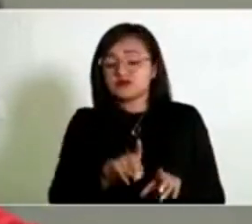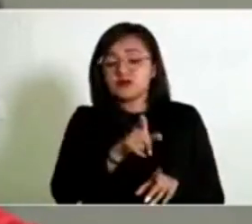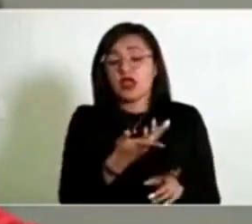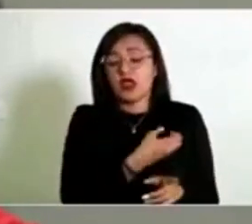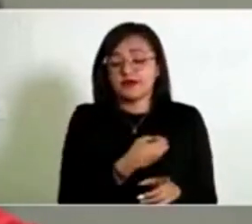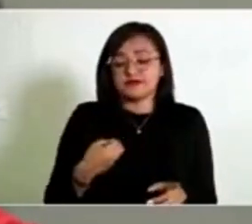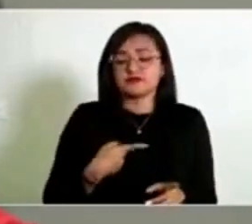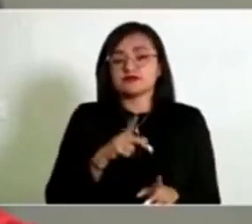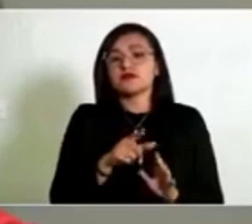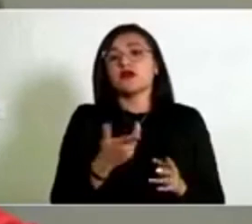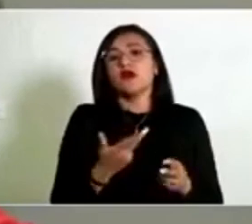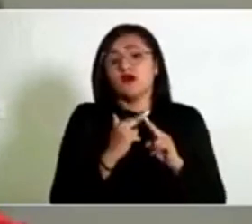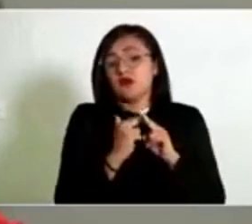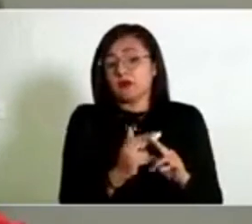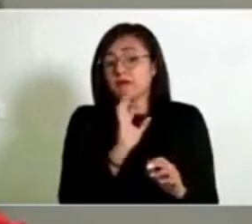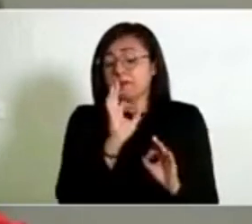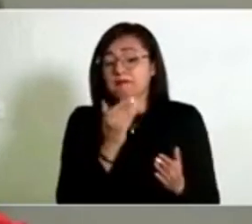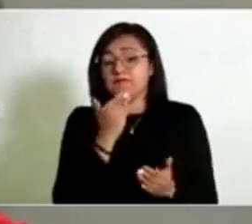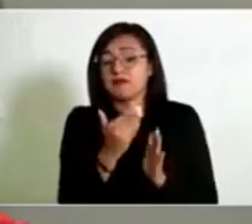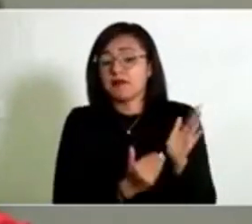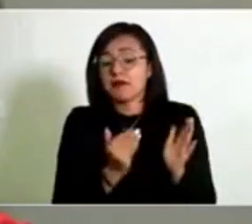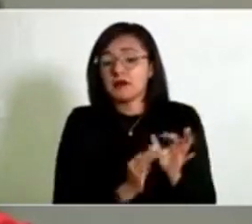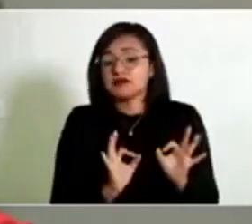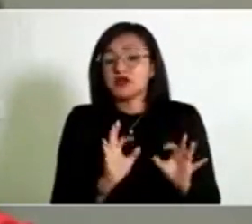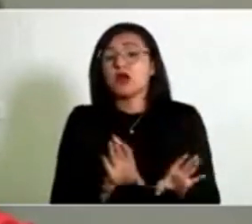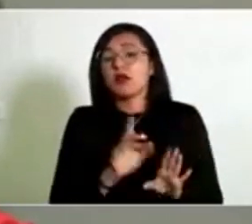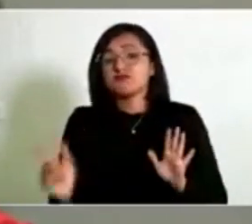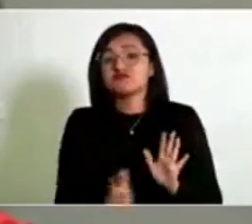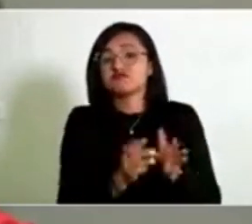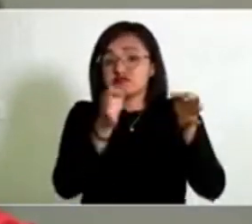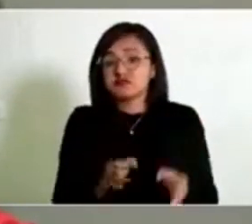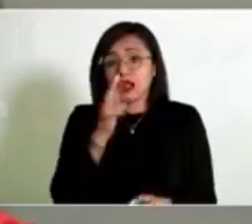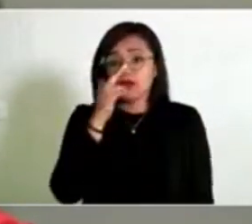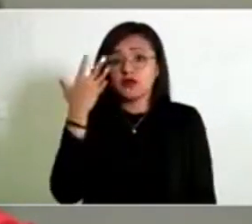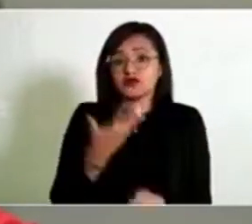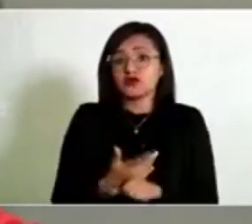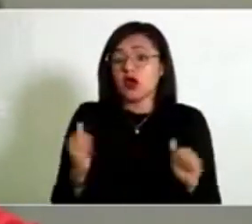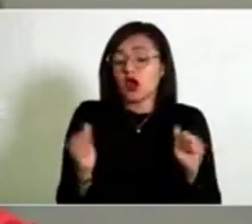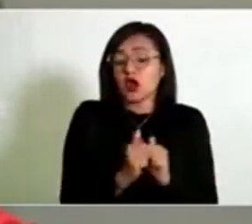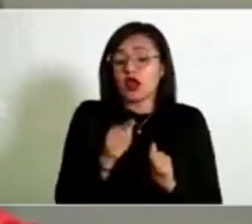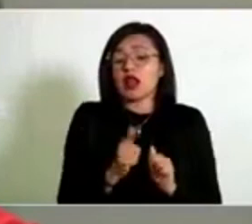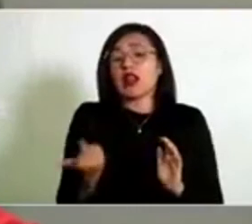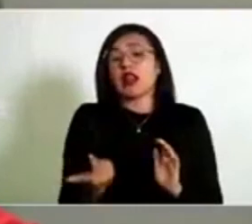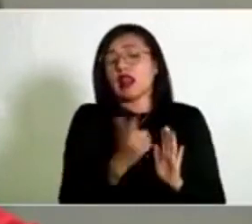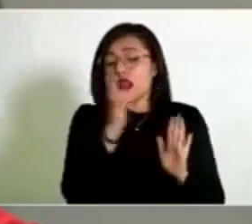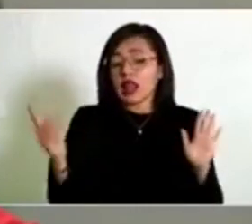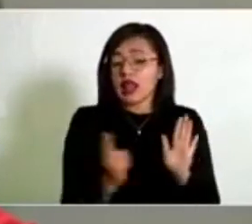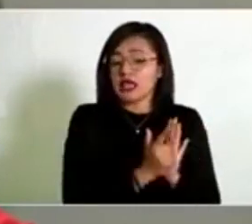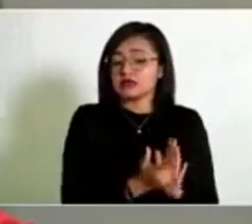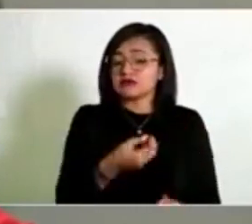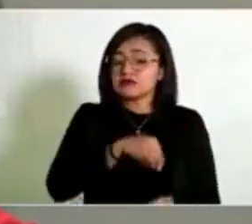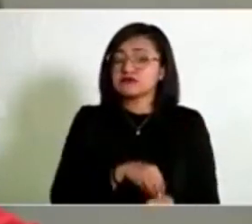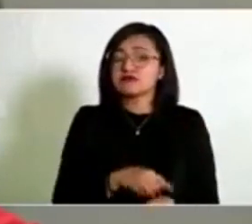se cumplen cabalmente, de tal manera que son recursos ejercidos de manera responsable en apego a las normas aplicables